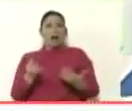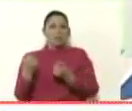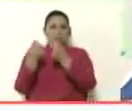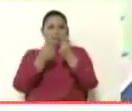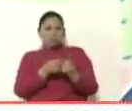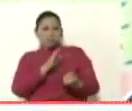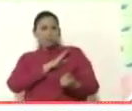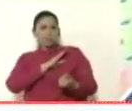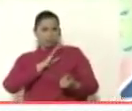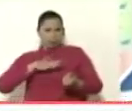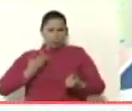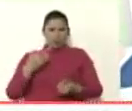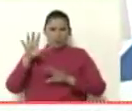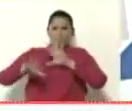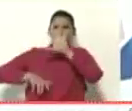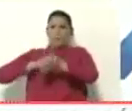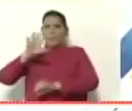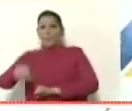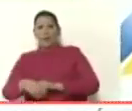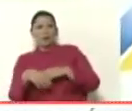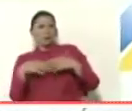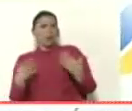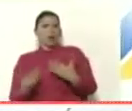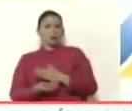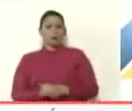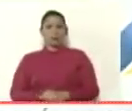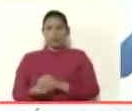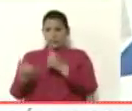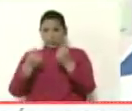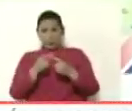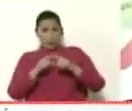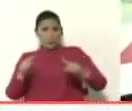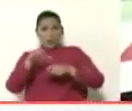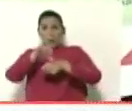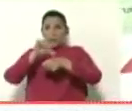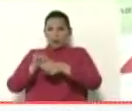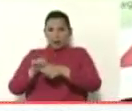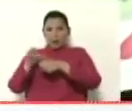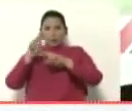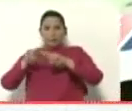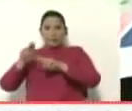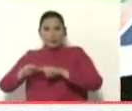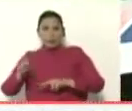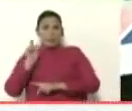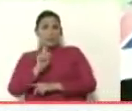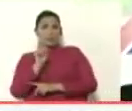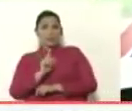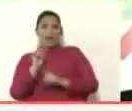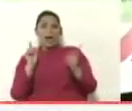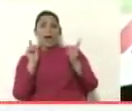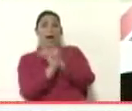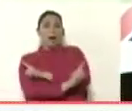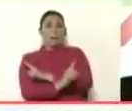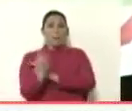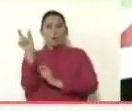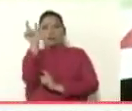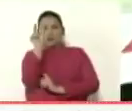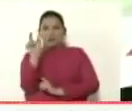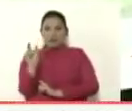cuánta plata cuánta de la plata para operar niñitos que necesitan trasplantes de médula ósea